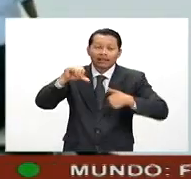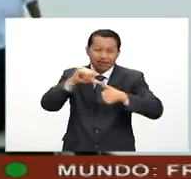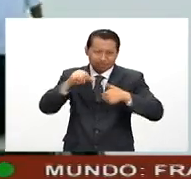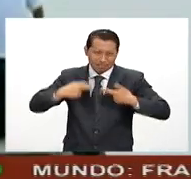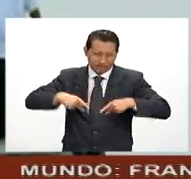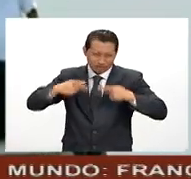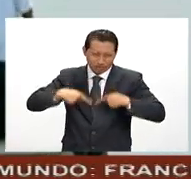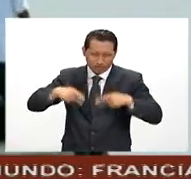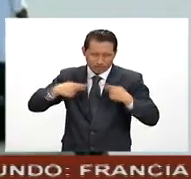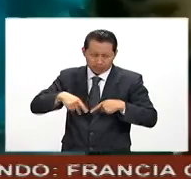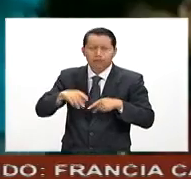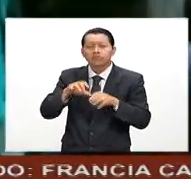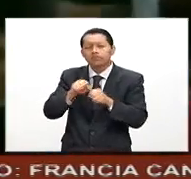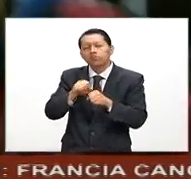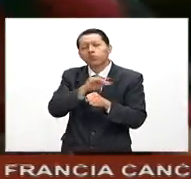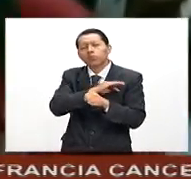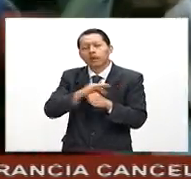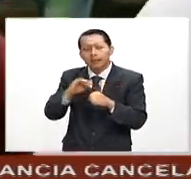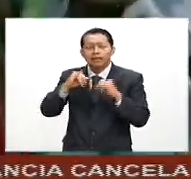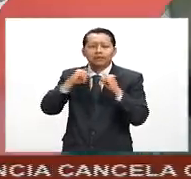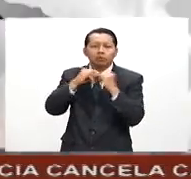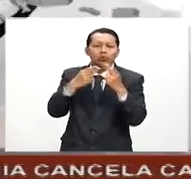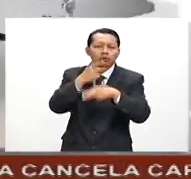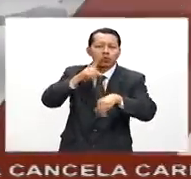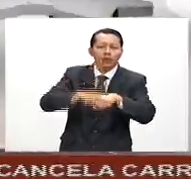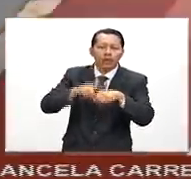a disposición del Instituto Nacional de Migración.